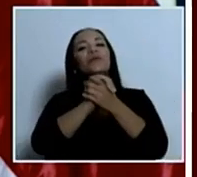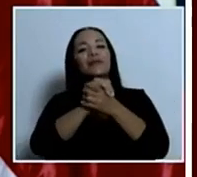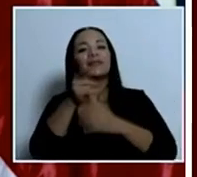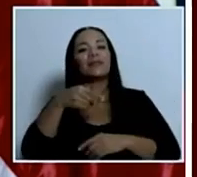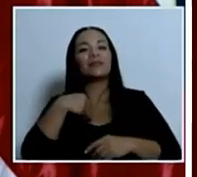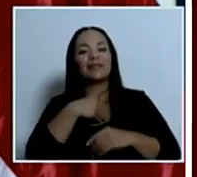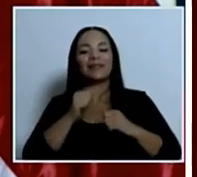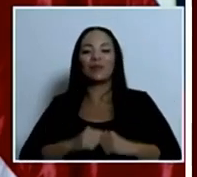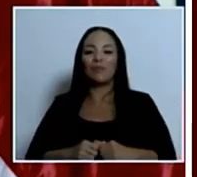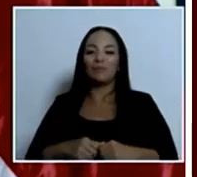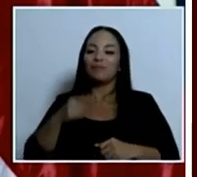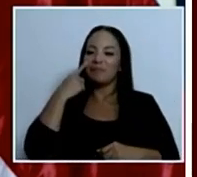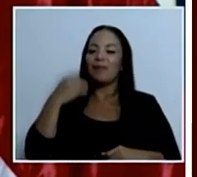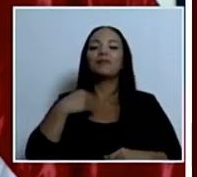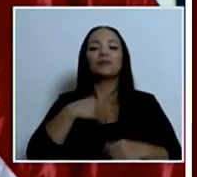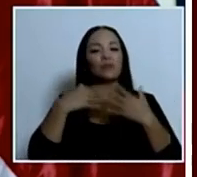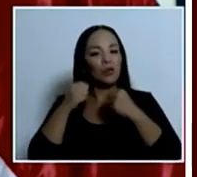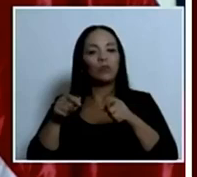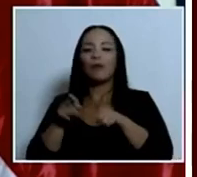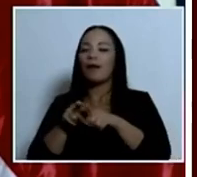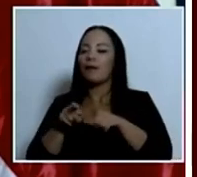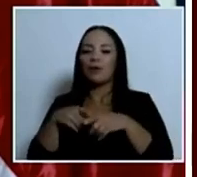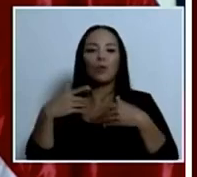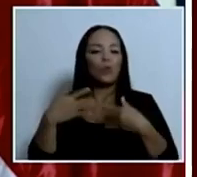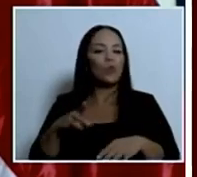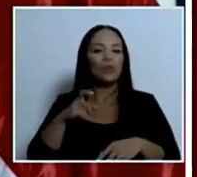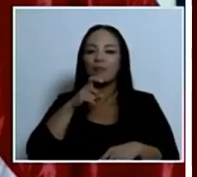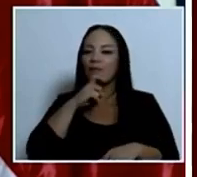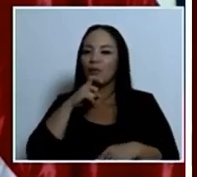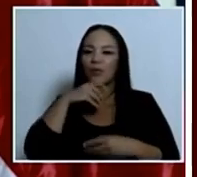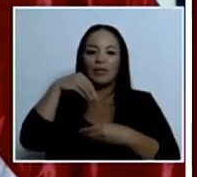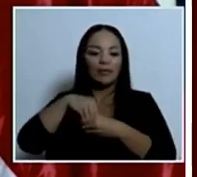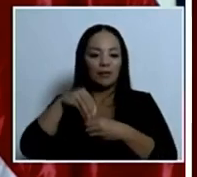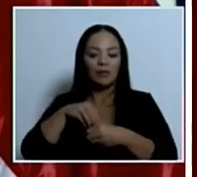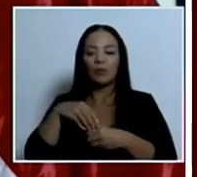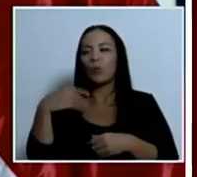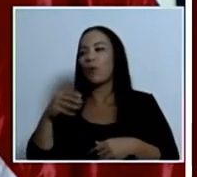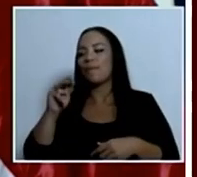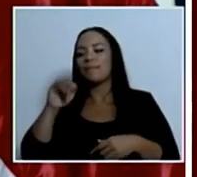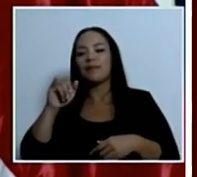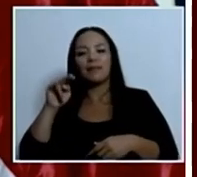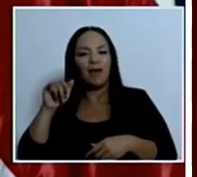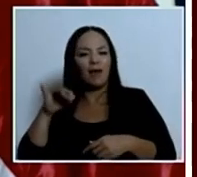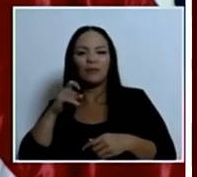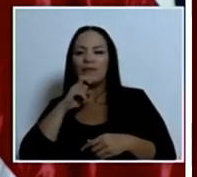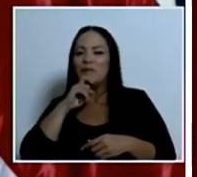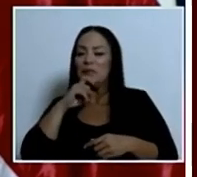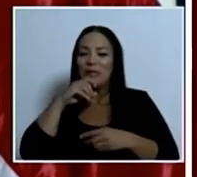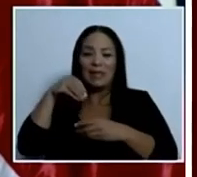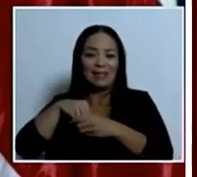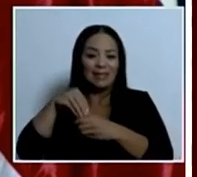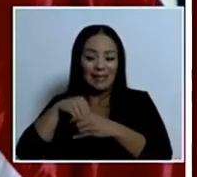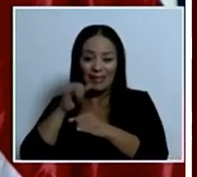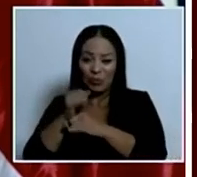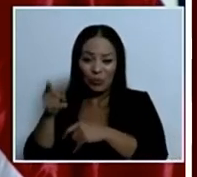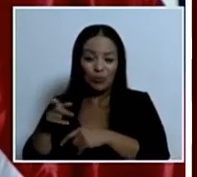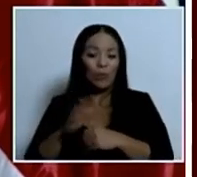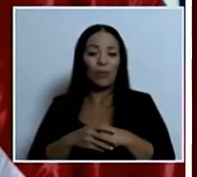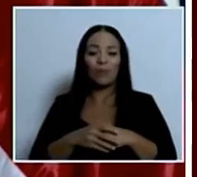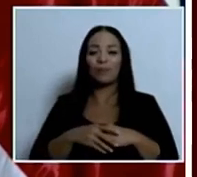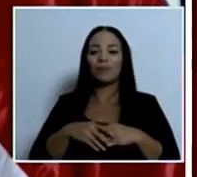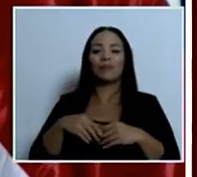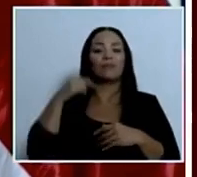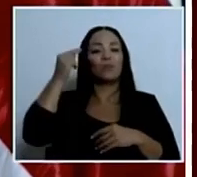Ministerio de Salud también muchas dificultades internas, y nada hay muchas dificultades internas con las